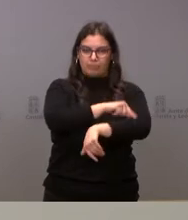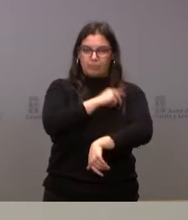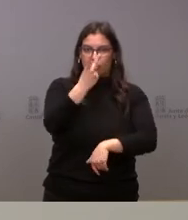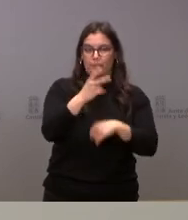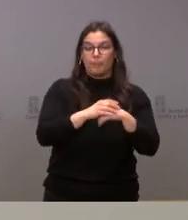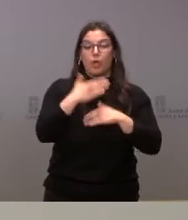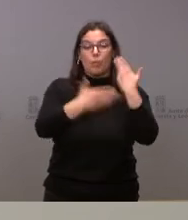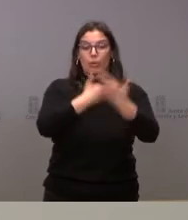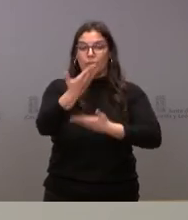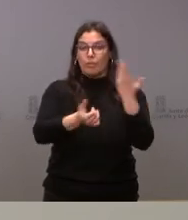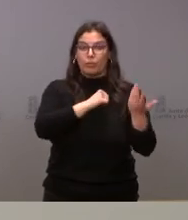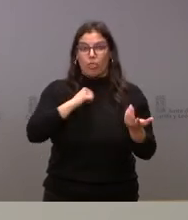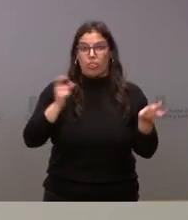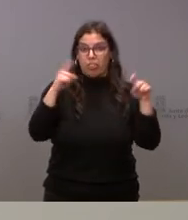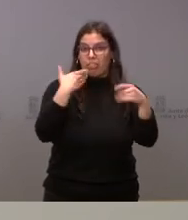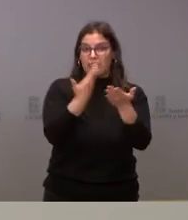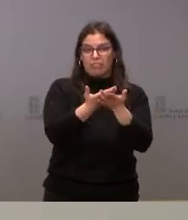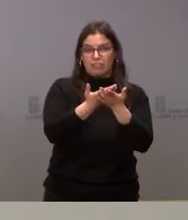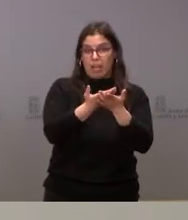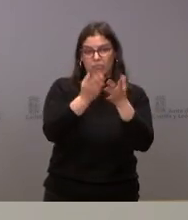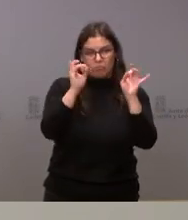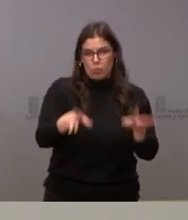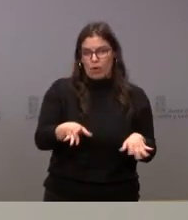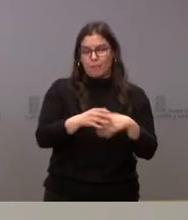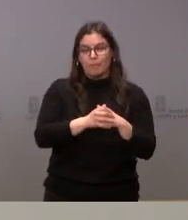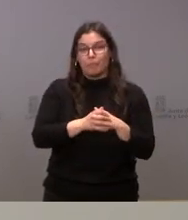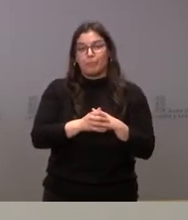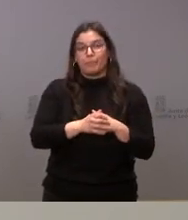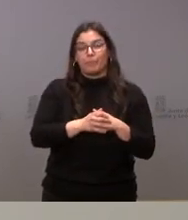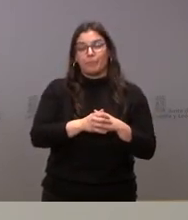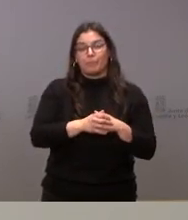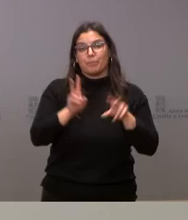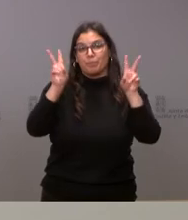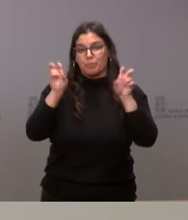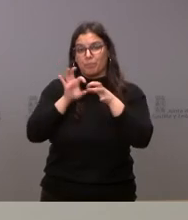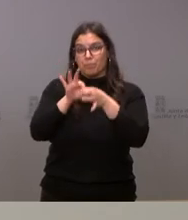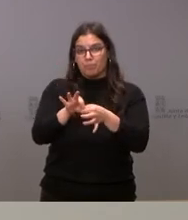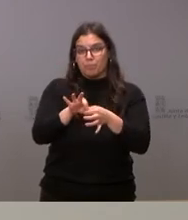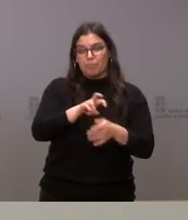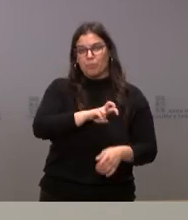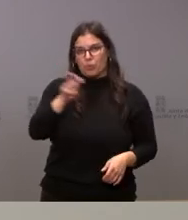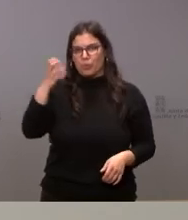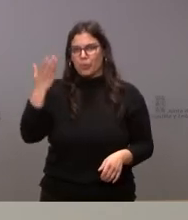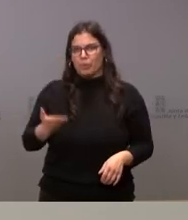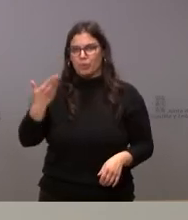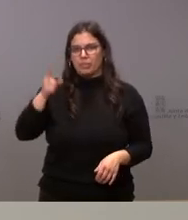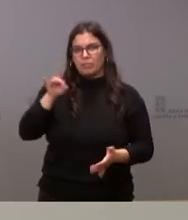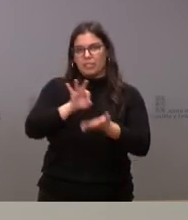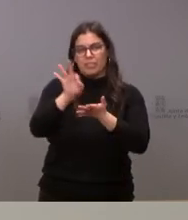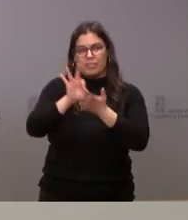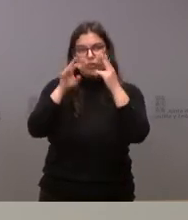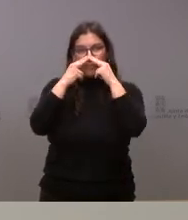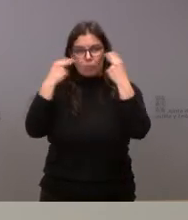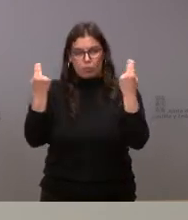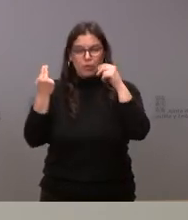que ustedes conocen. En relación con otro importante servicio público, hablábamos